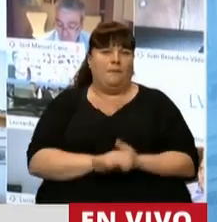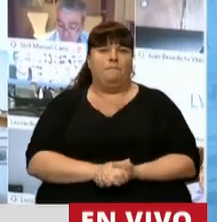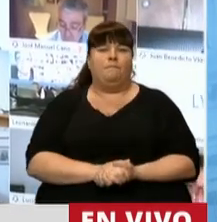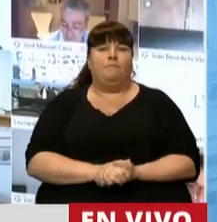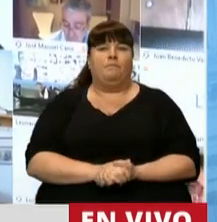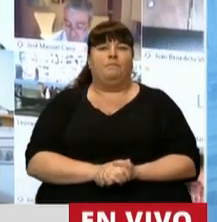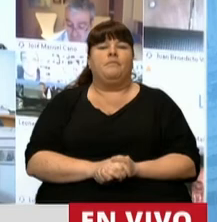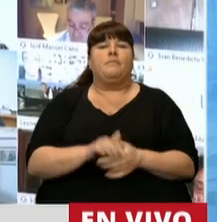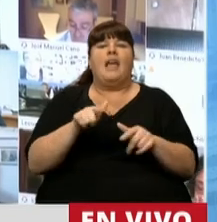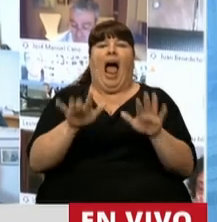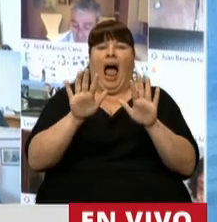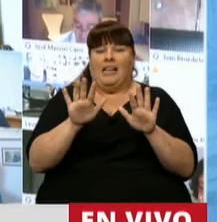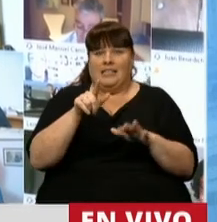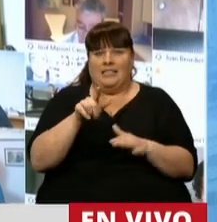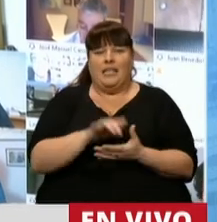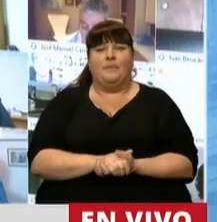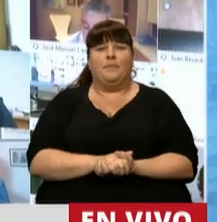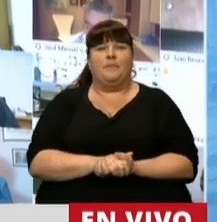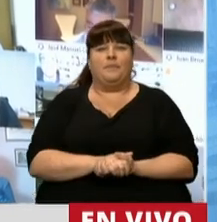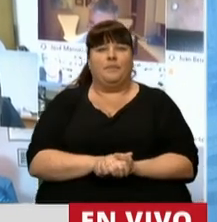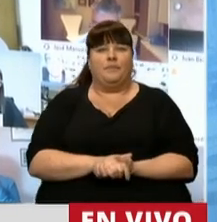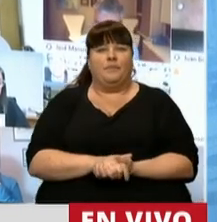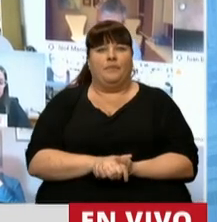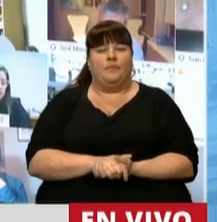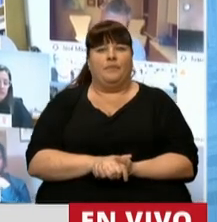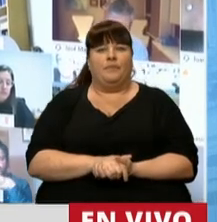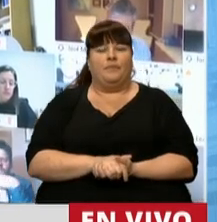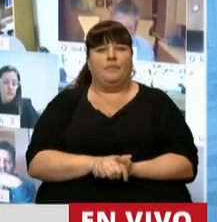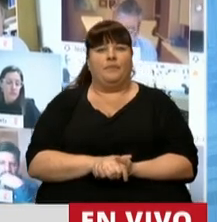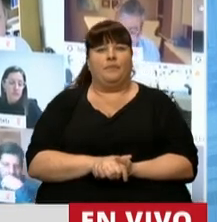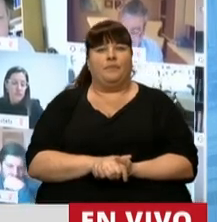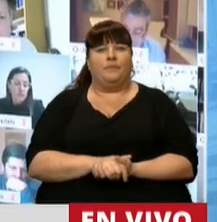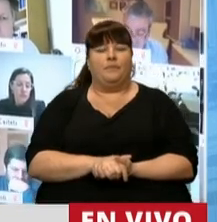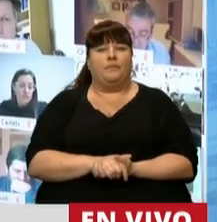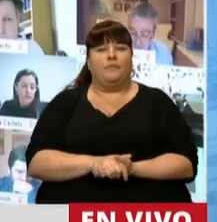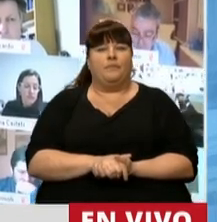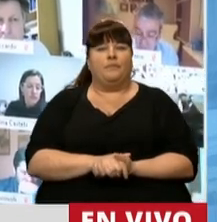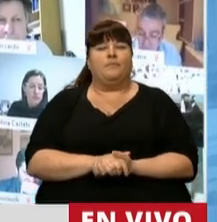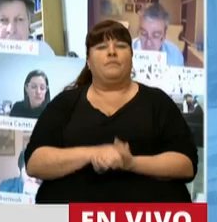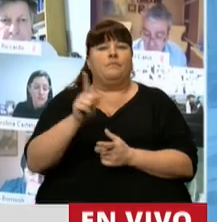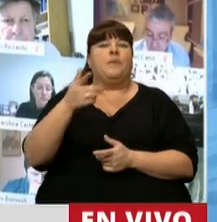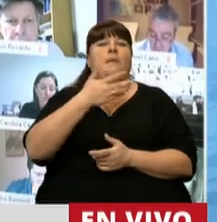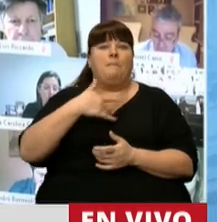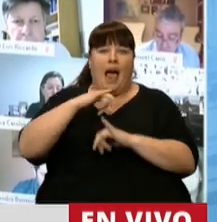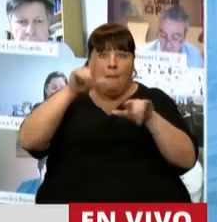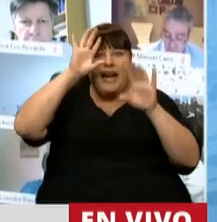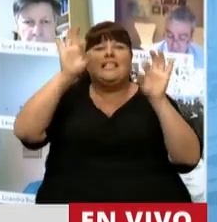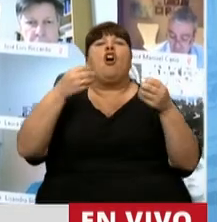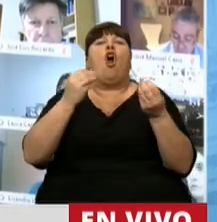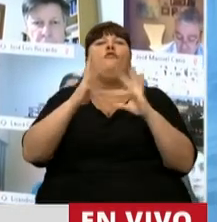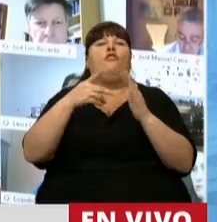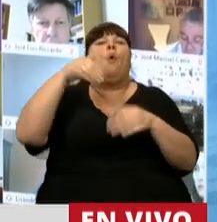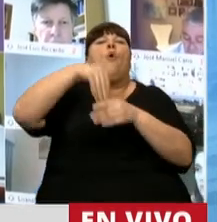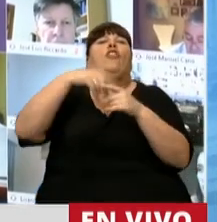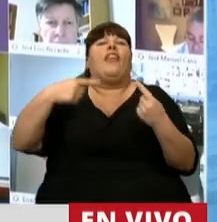forma. Ese sería entonces el presidente para que todos sepamos qué